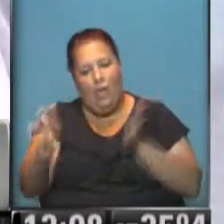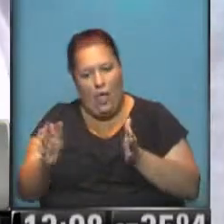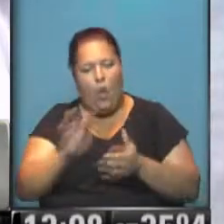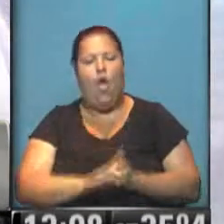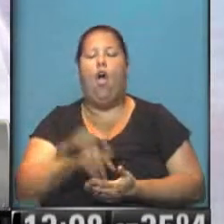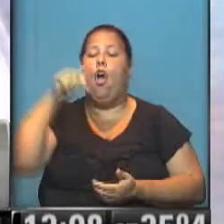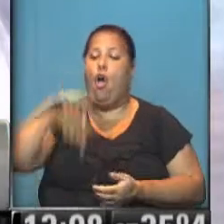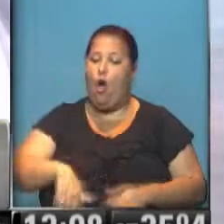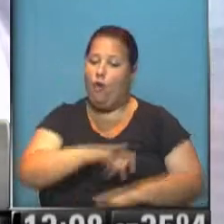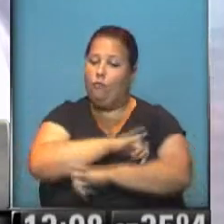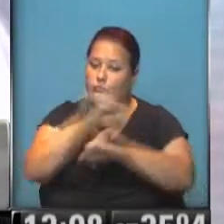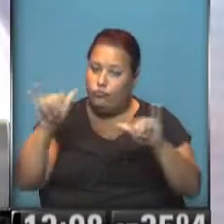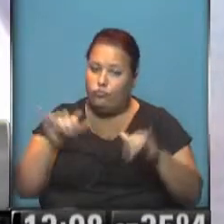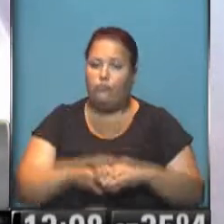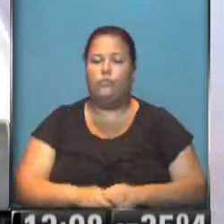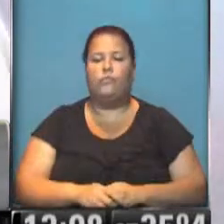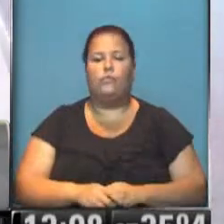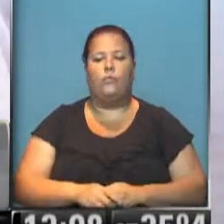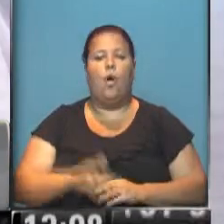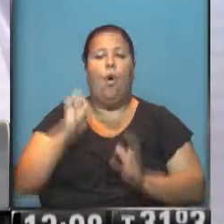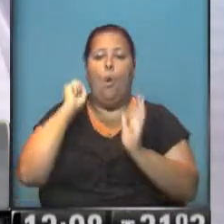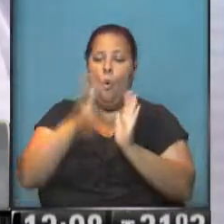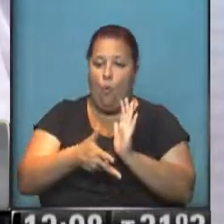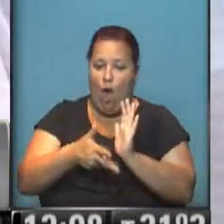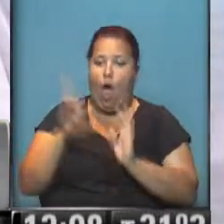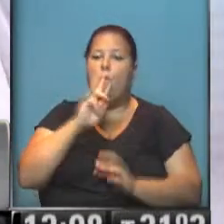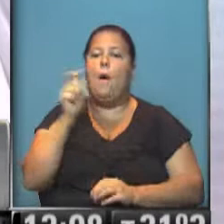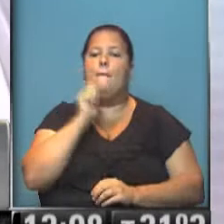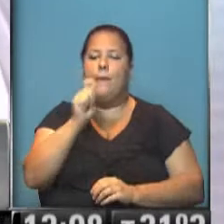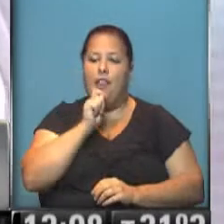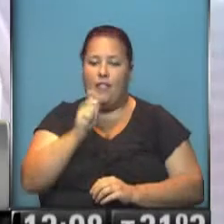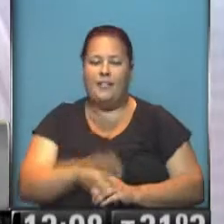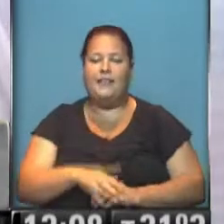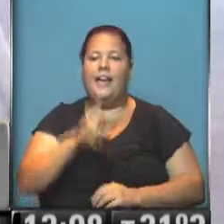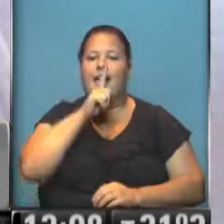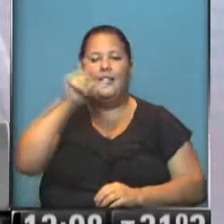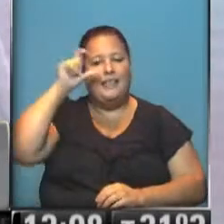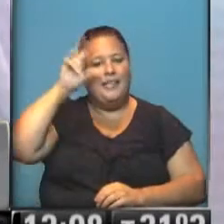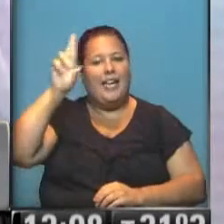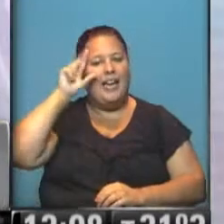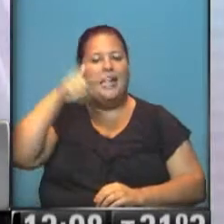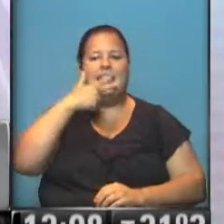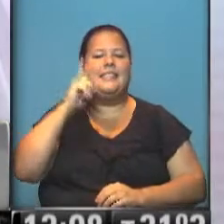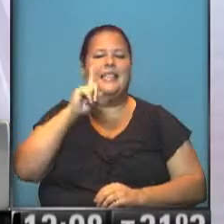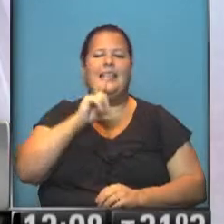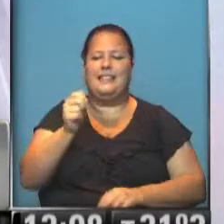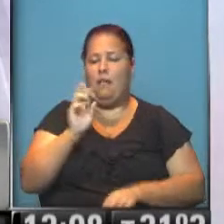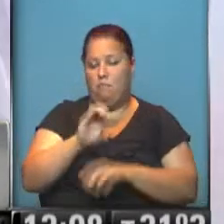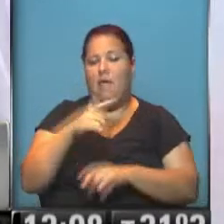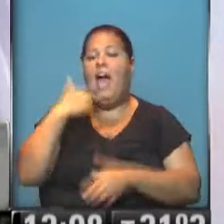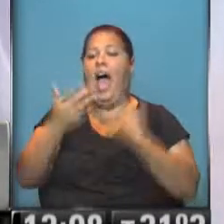Hoy se conoció un blog de una periodista, de Teresita Dussart, donde aparece